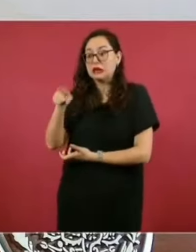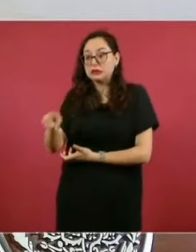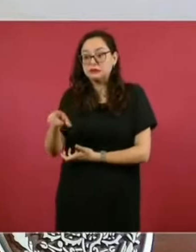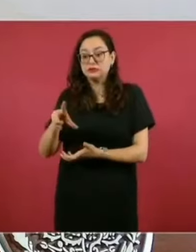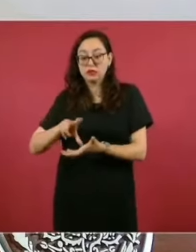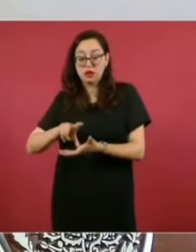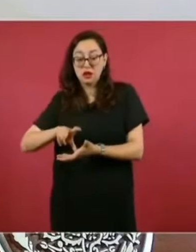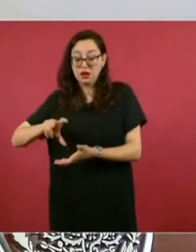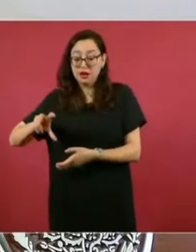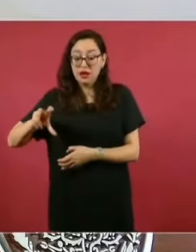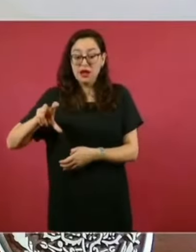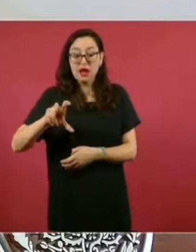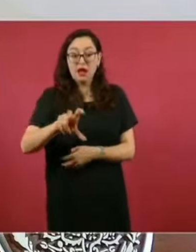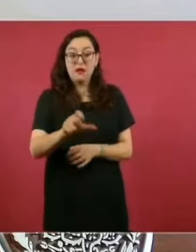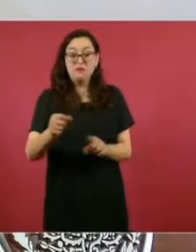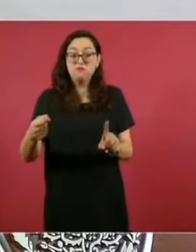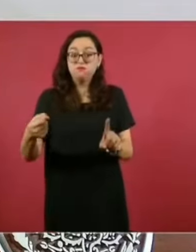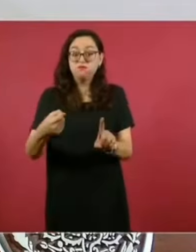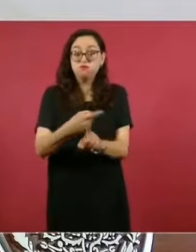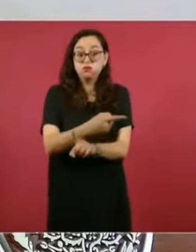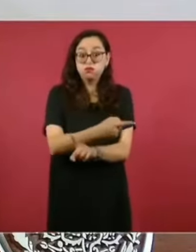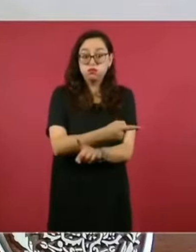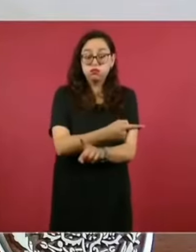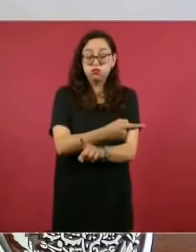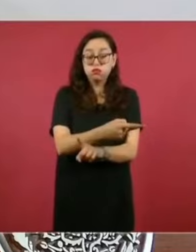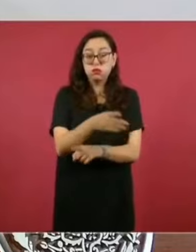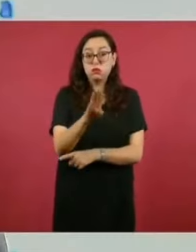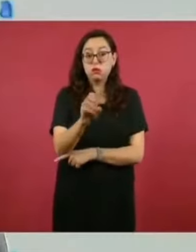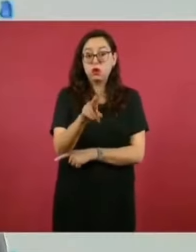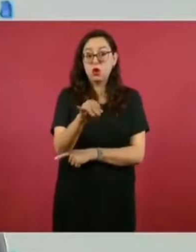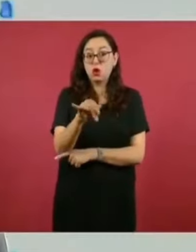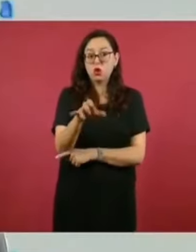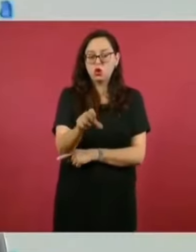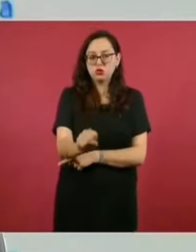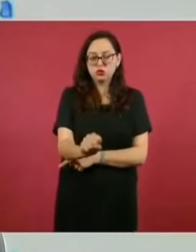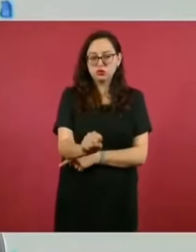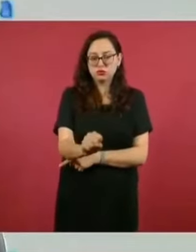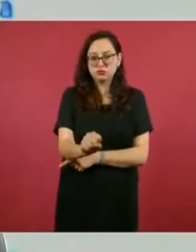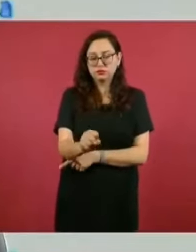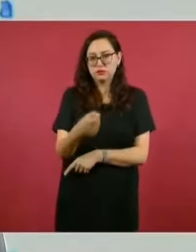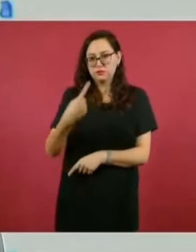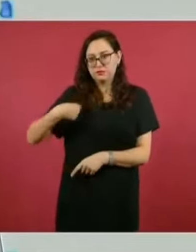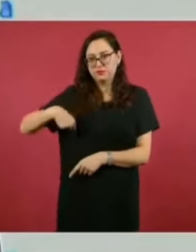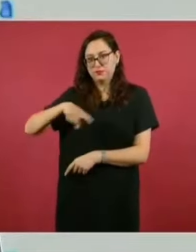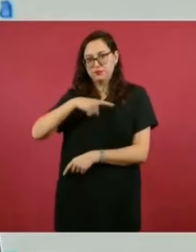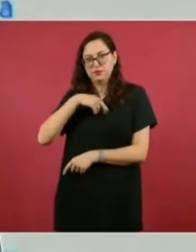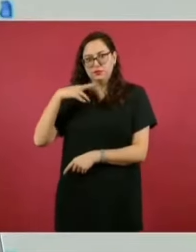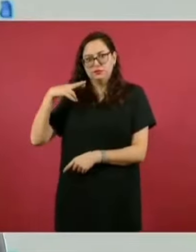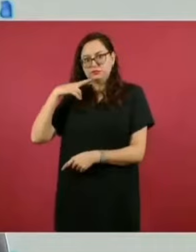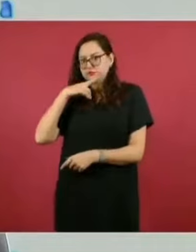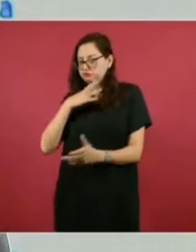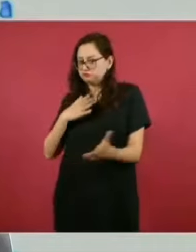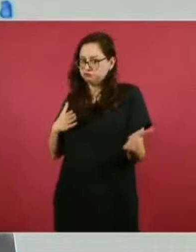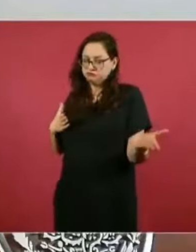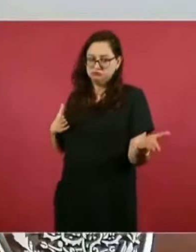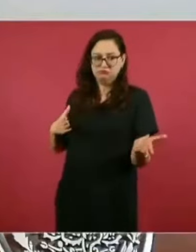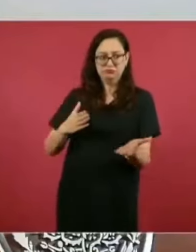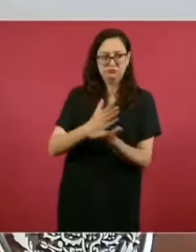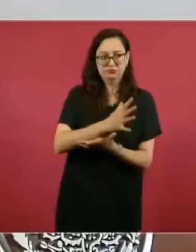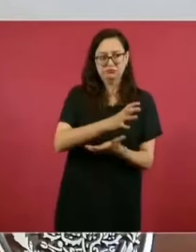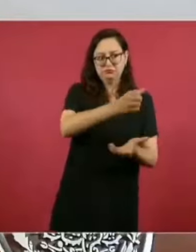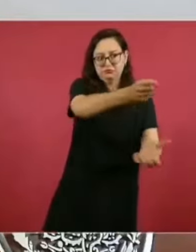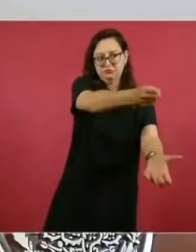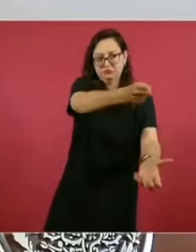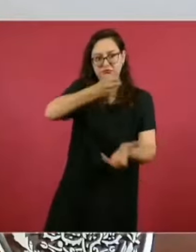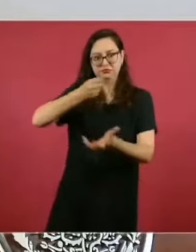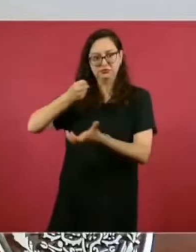ilícitamente en bonos bursátiles. Por este hecho, se presentaron las denuncias penales